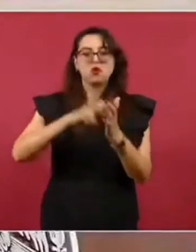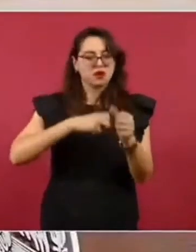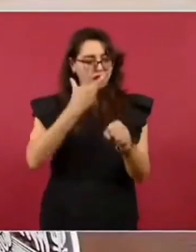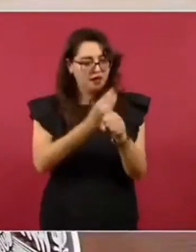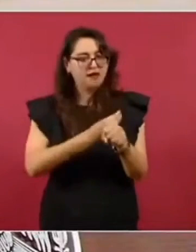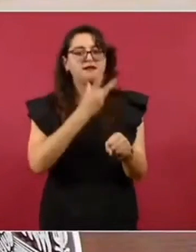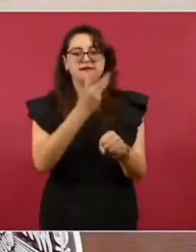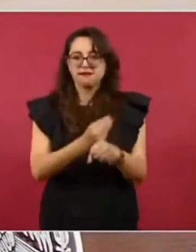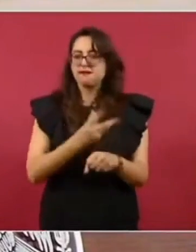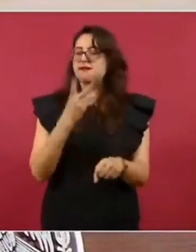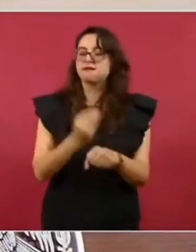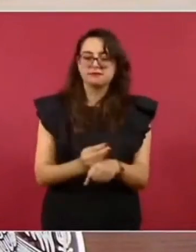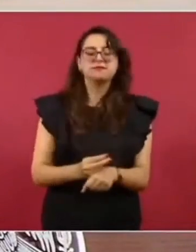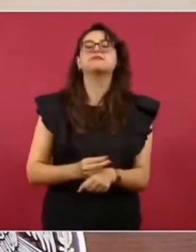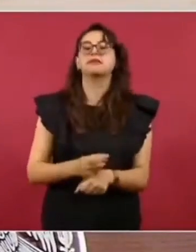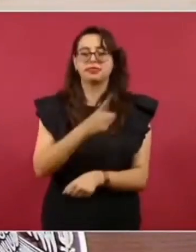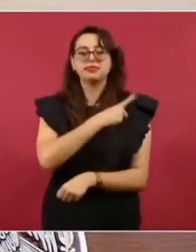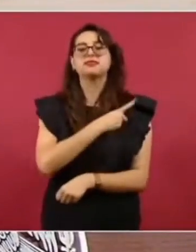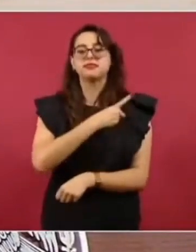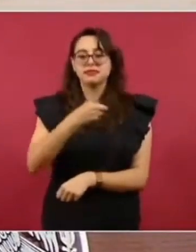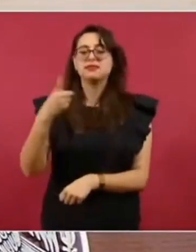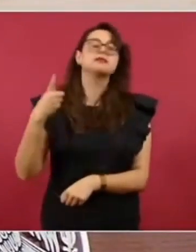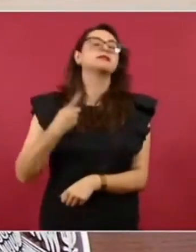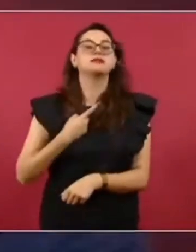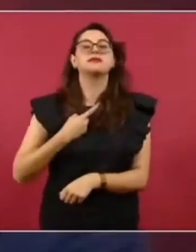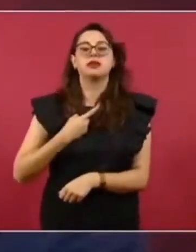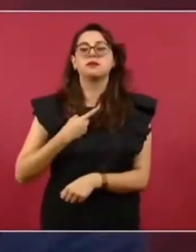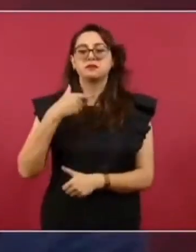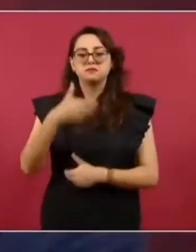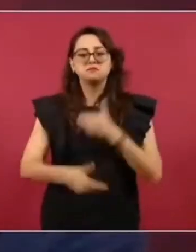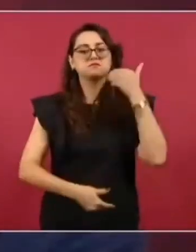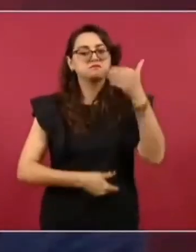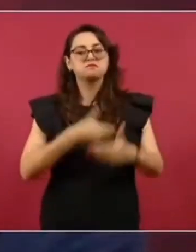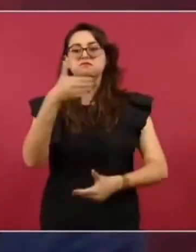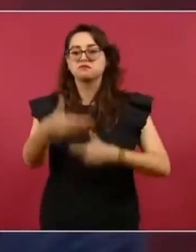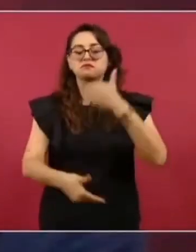y continuar con la transformación.